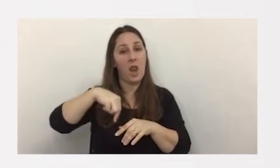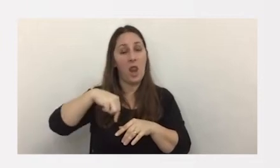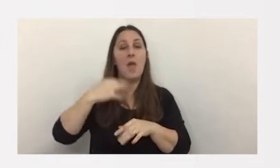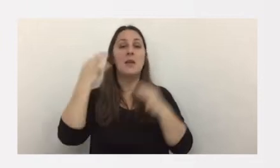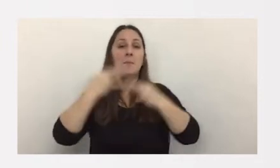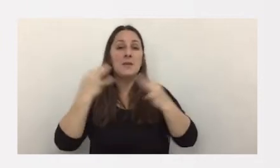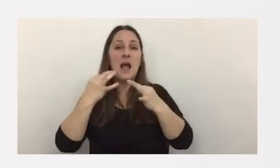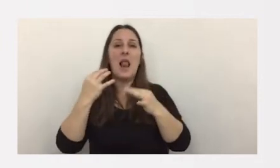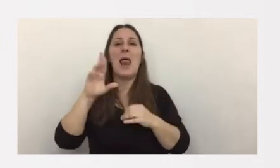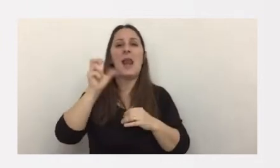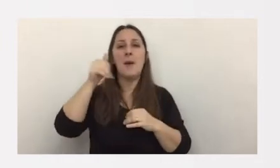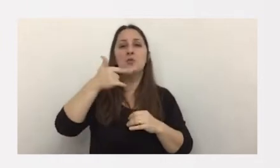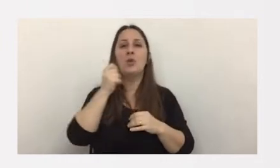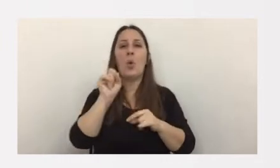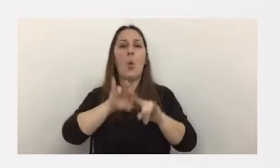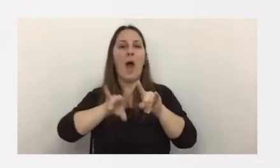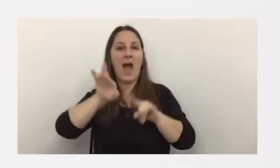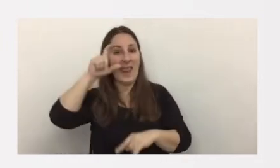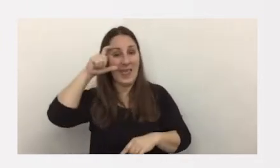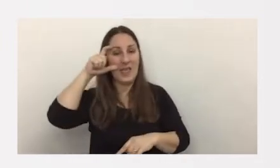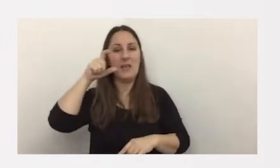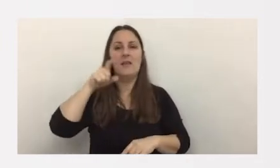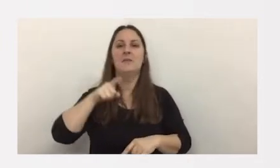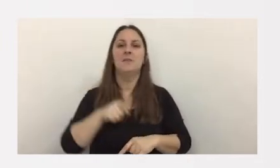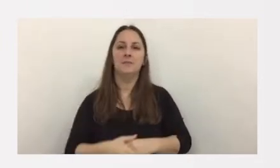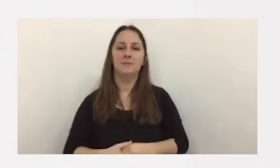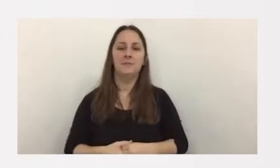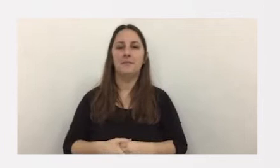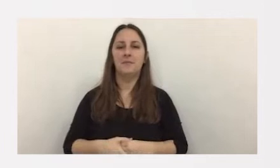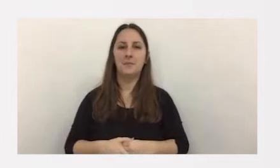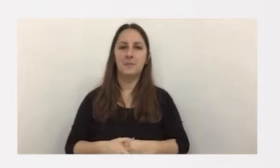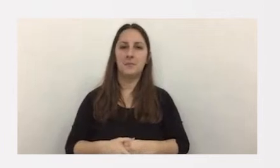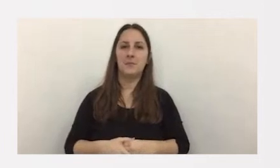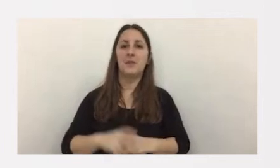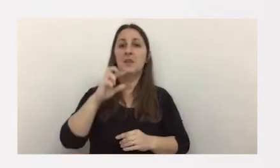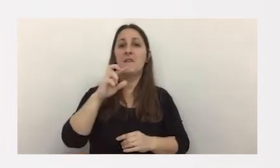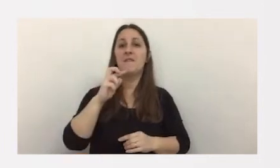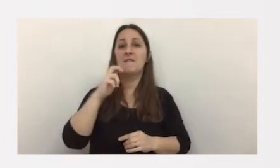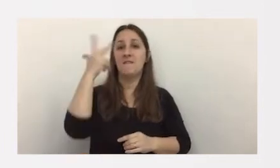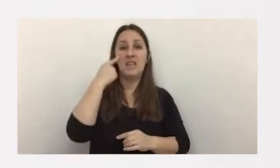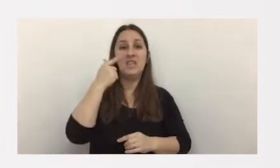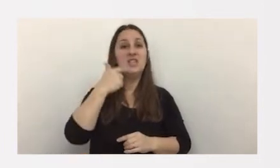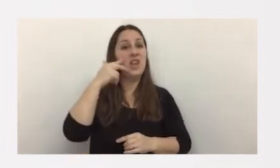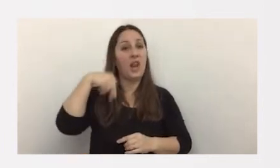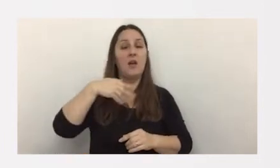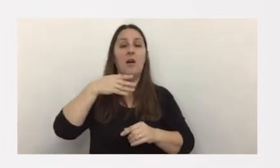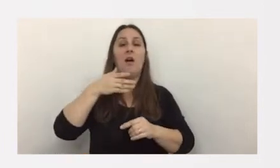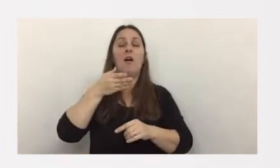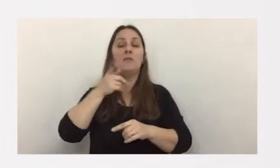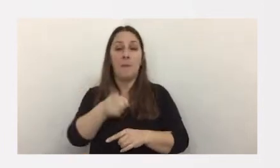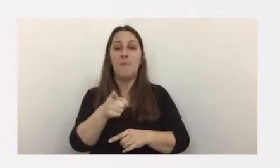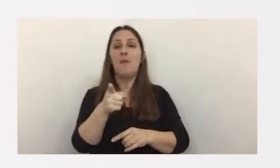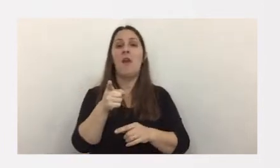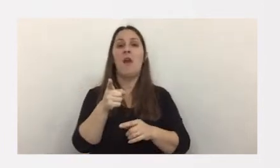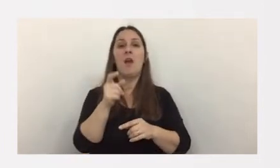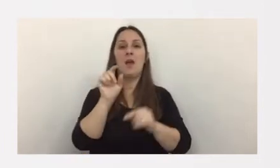de ransomware desde el phishing que ingresa con la